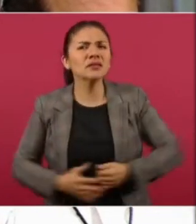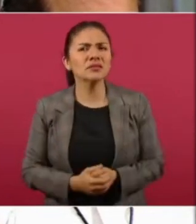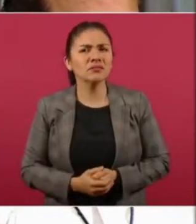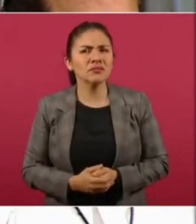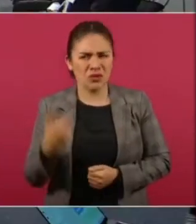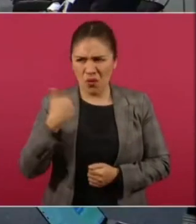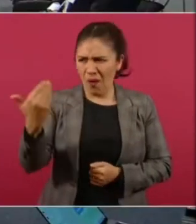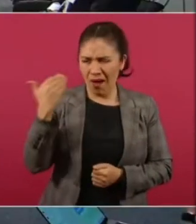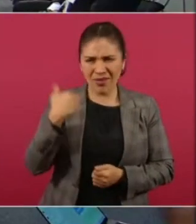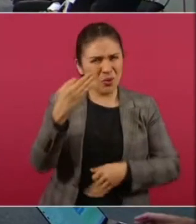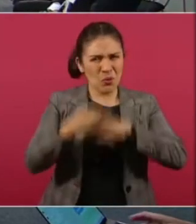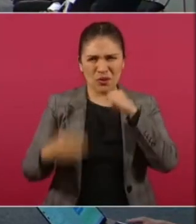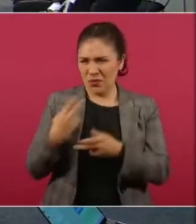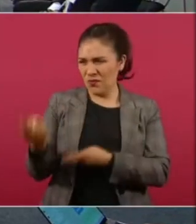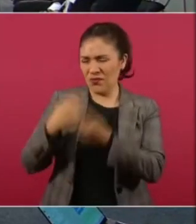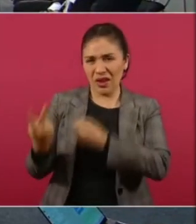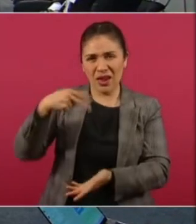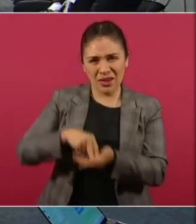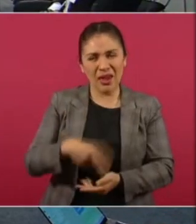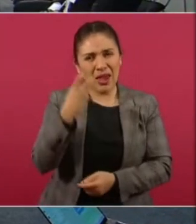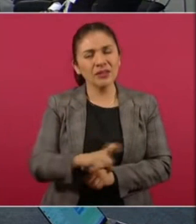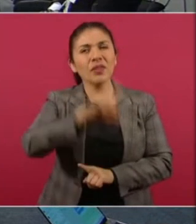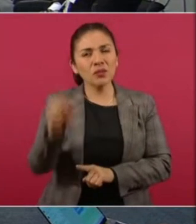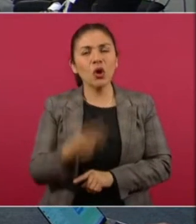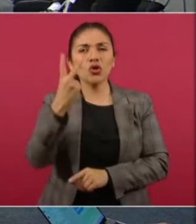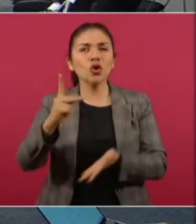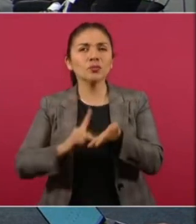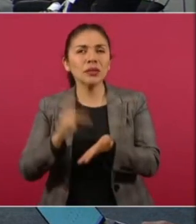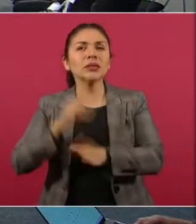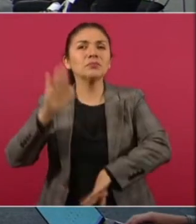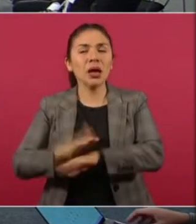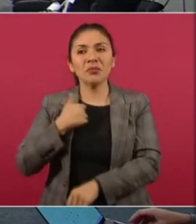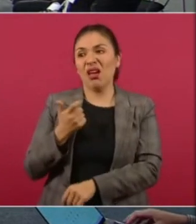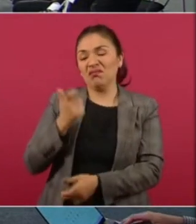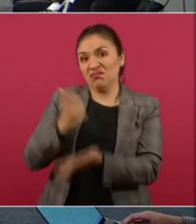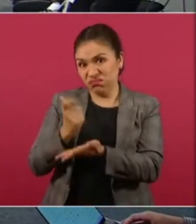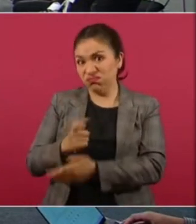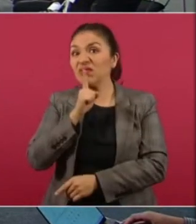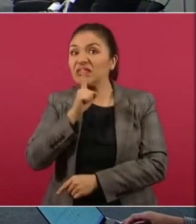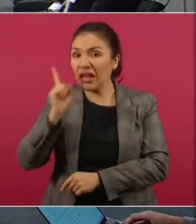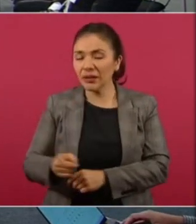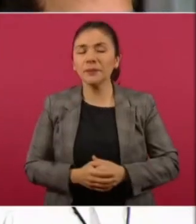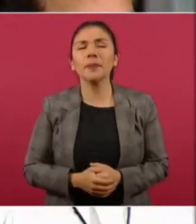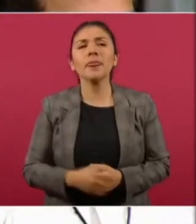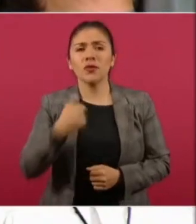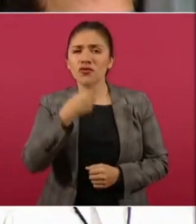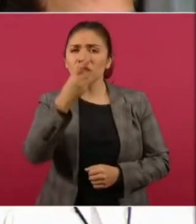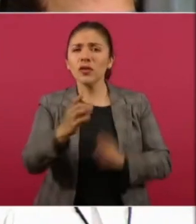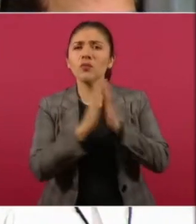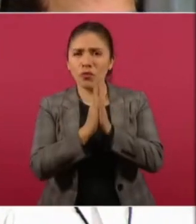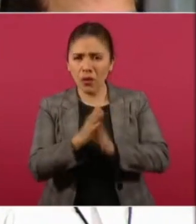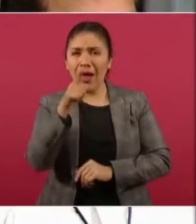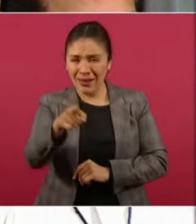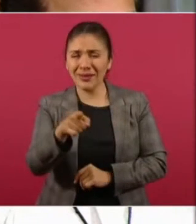solicité en mi última intervención, que de ahí vinieron las otras dos amenazas, le solicité que si por favor podían en